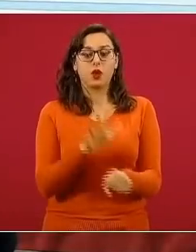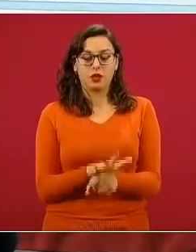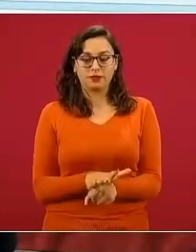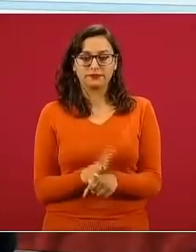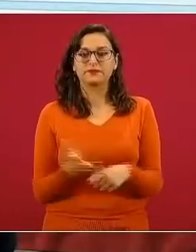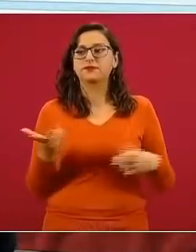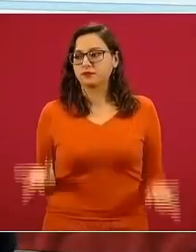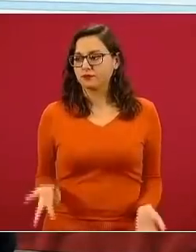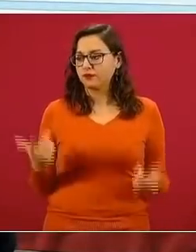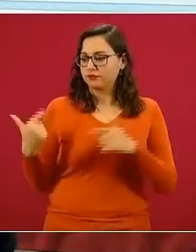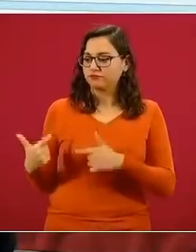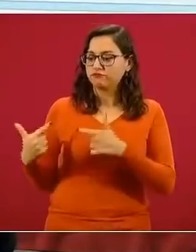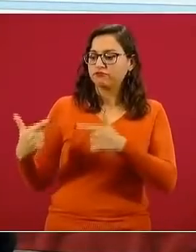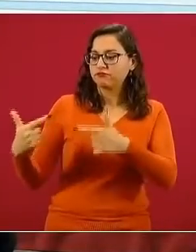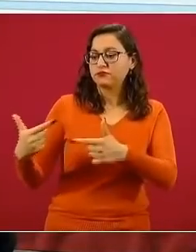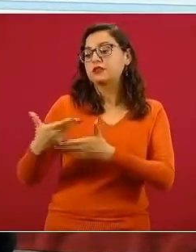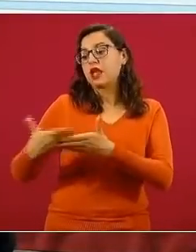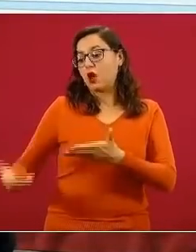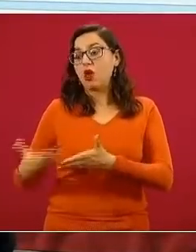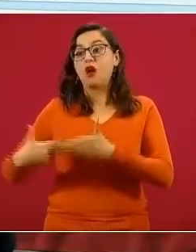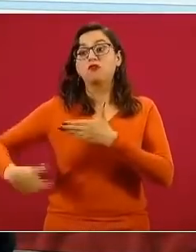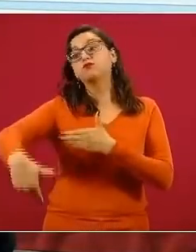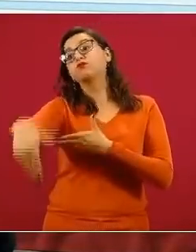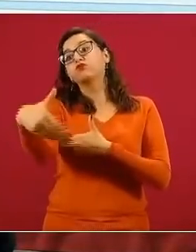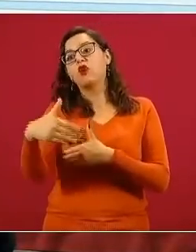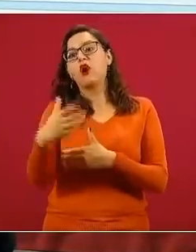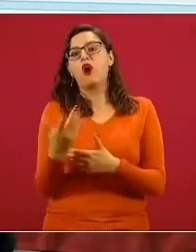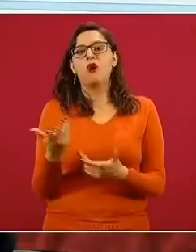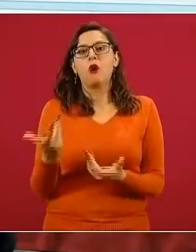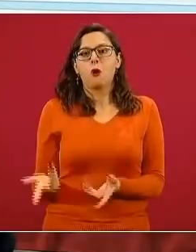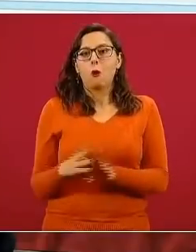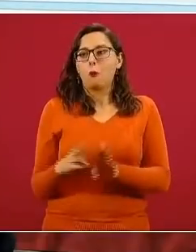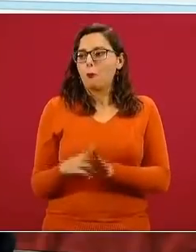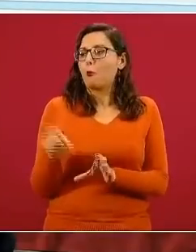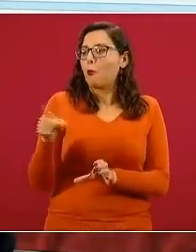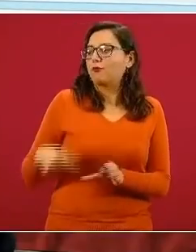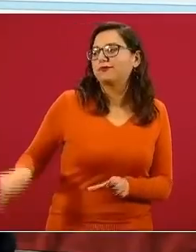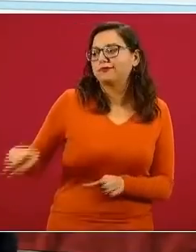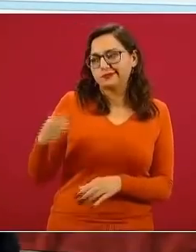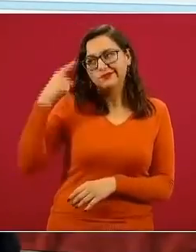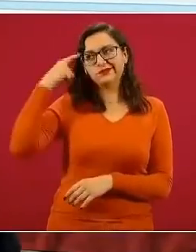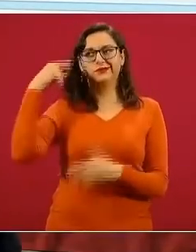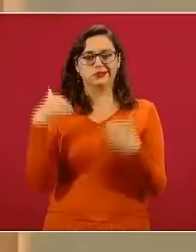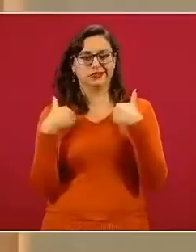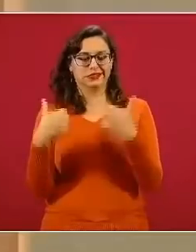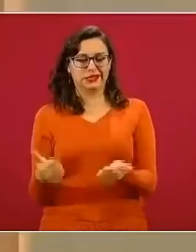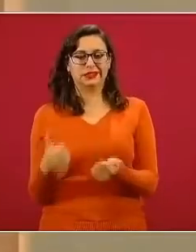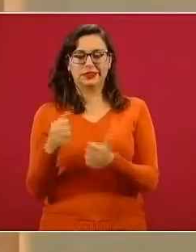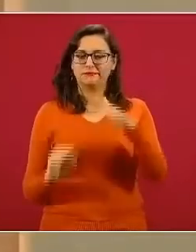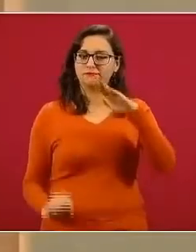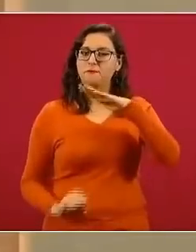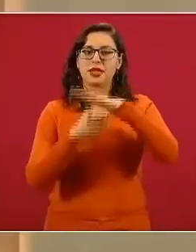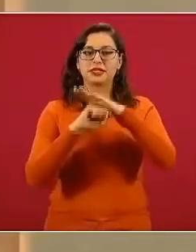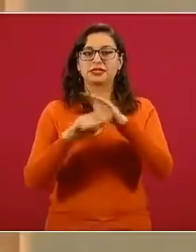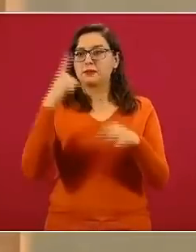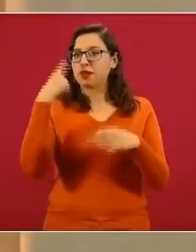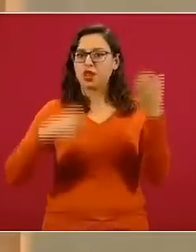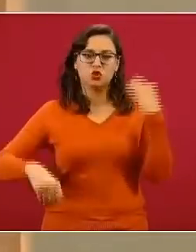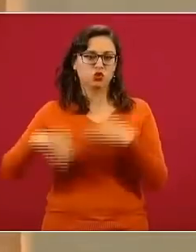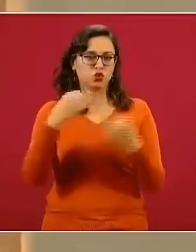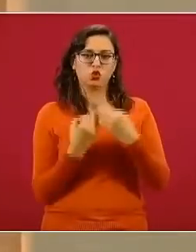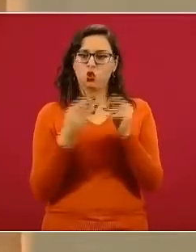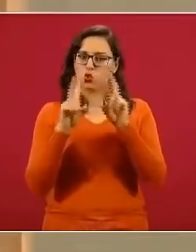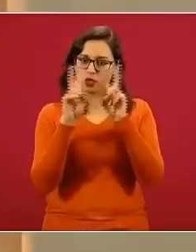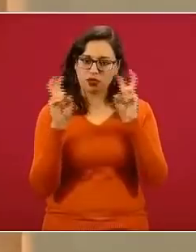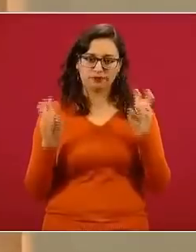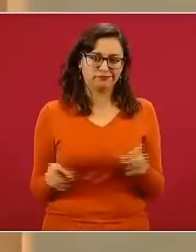bienestar de generaciones presentes y futuras y que esa óptica sea la que sea un eje para todo este tema a lo